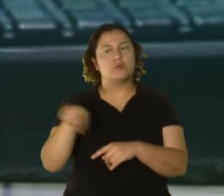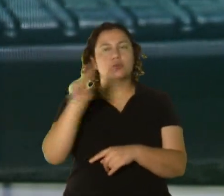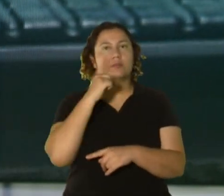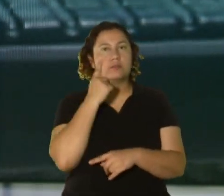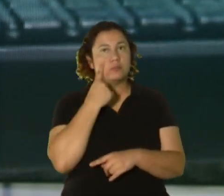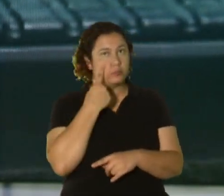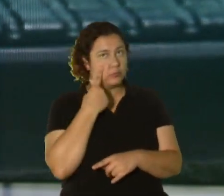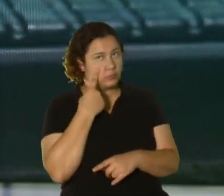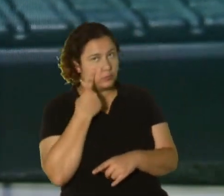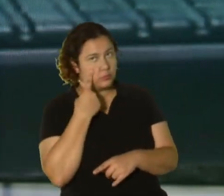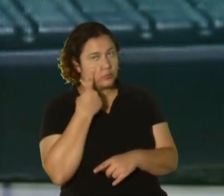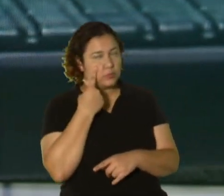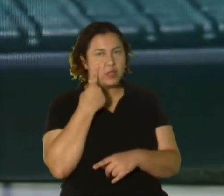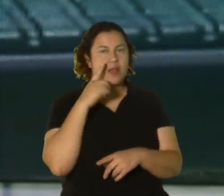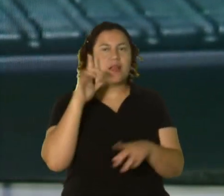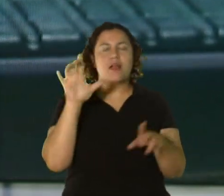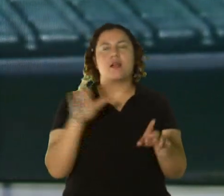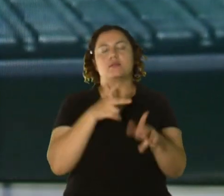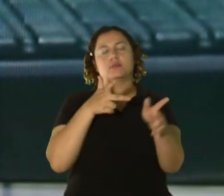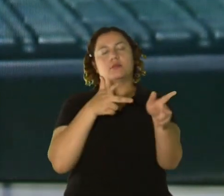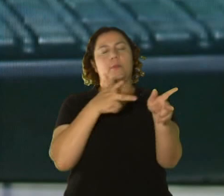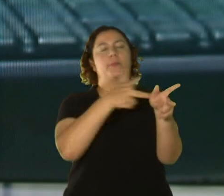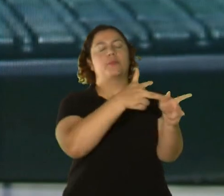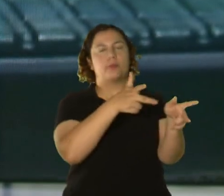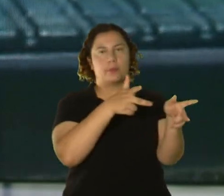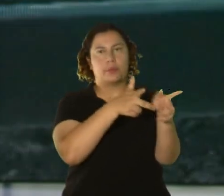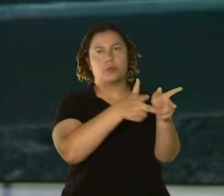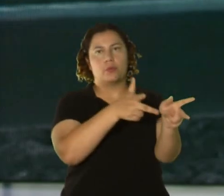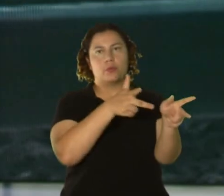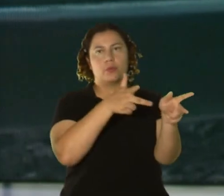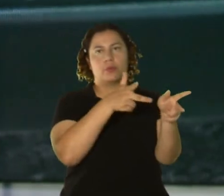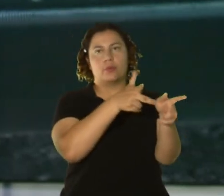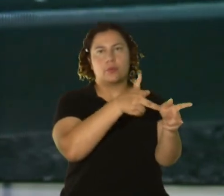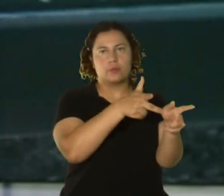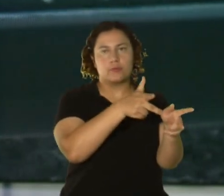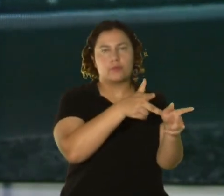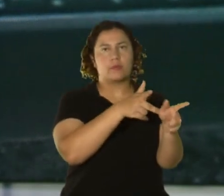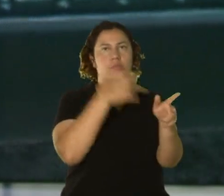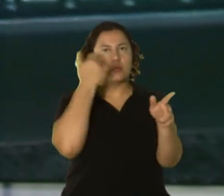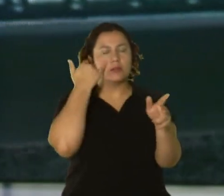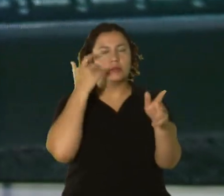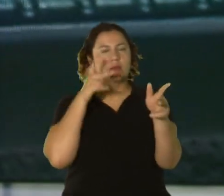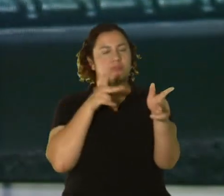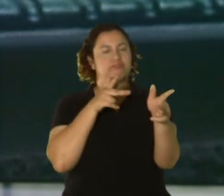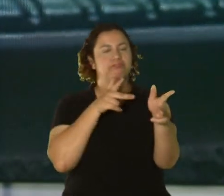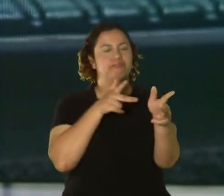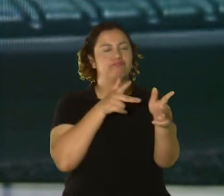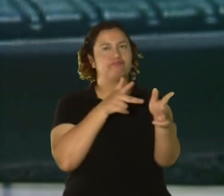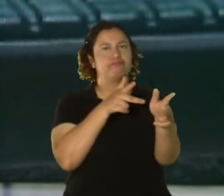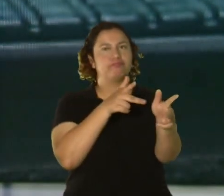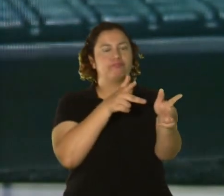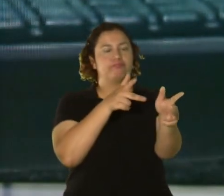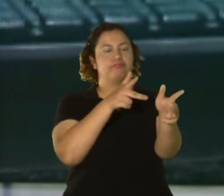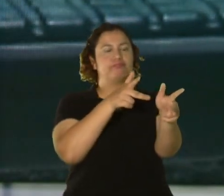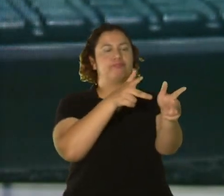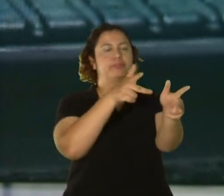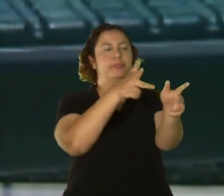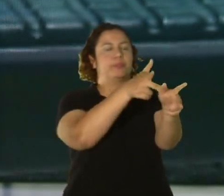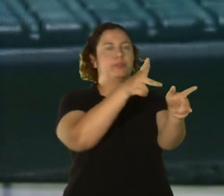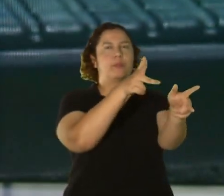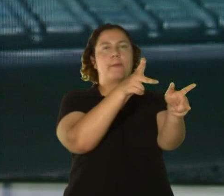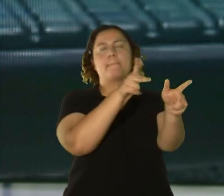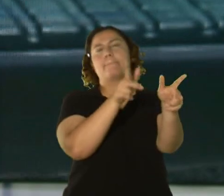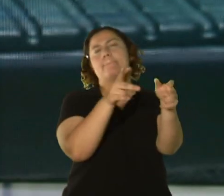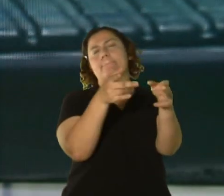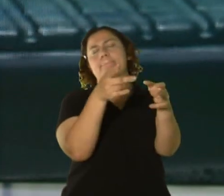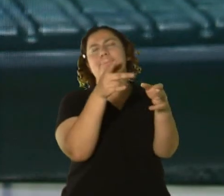provocan choques. ¿De verdad? Sí, si en ese momento se encuentran en un tráfico vehicular, les dan algún tipo de impacto leve